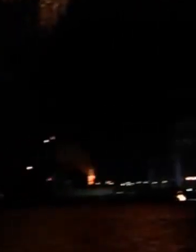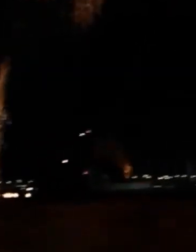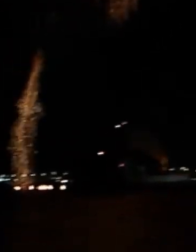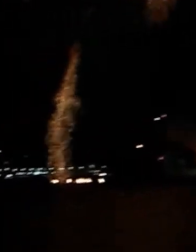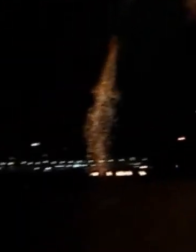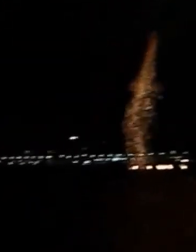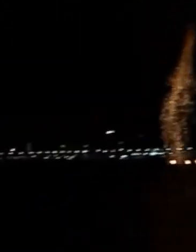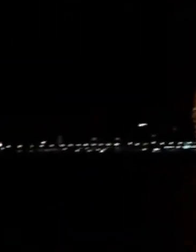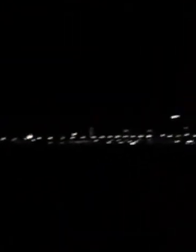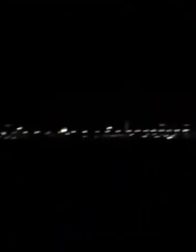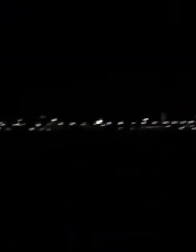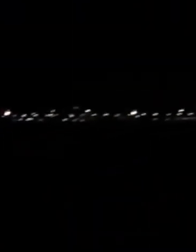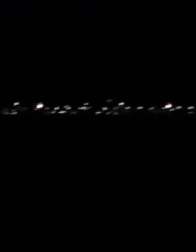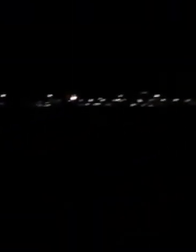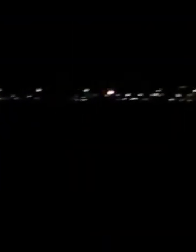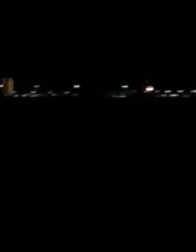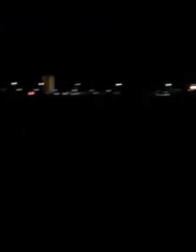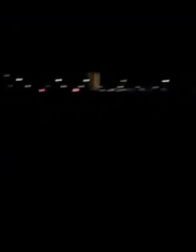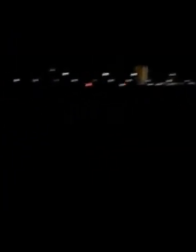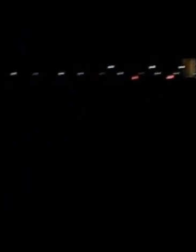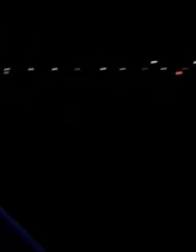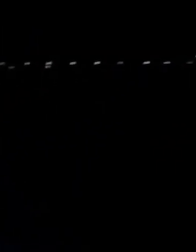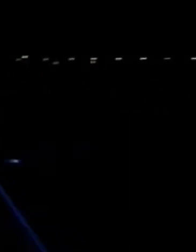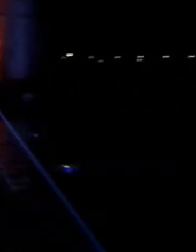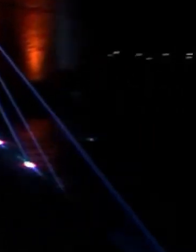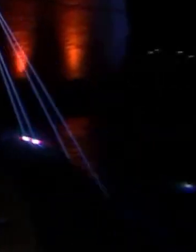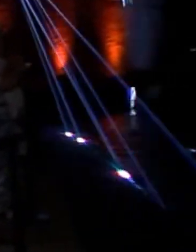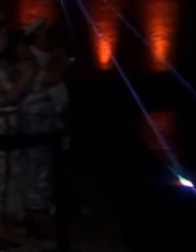Gracias por